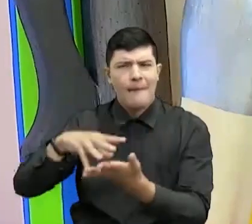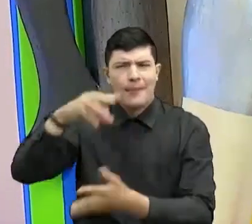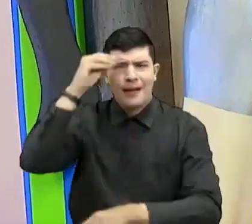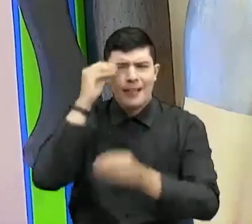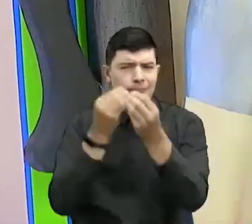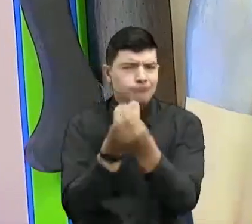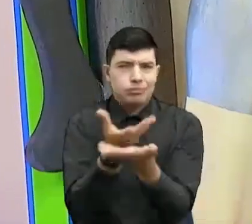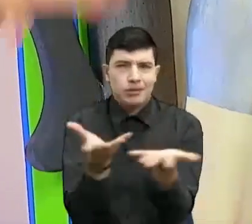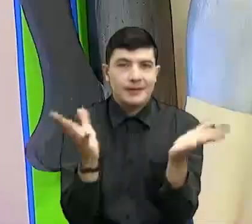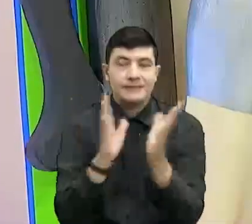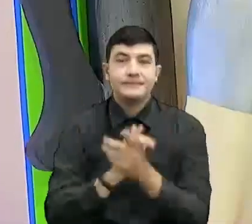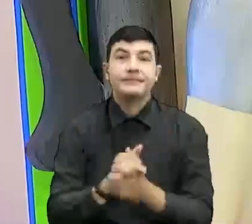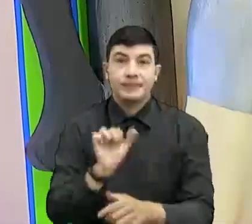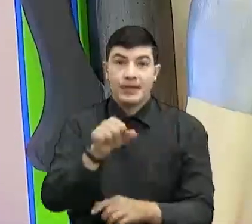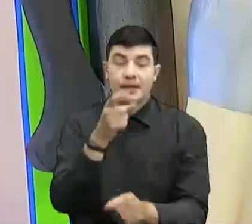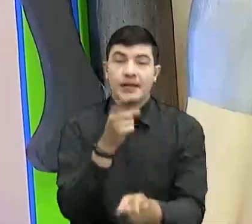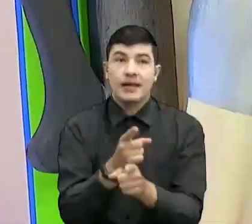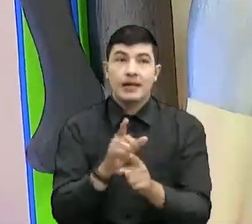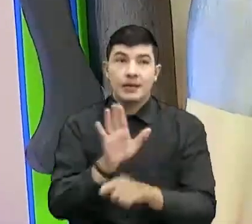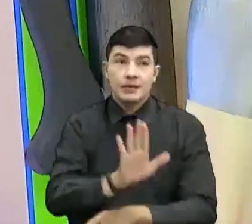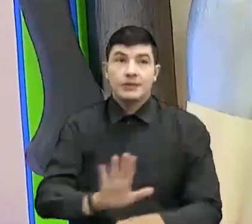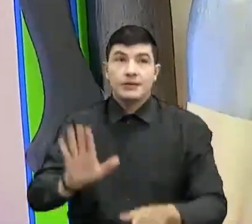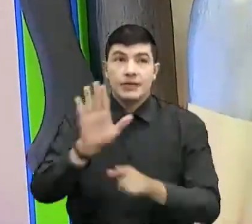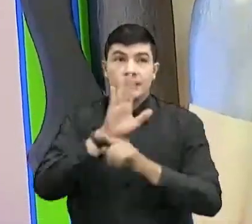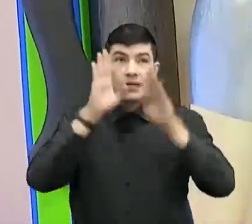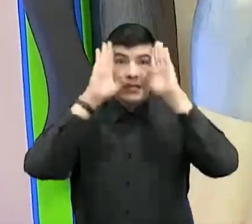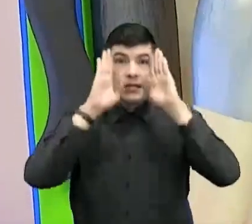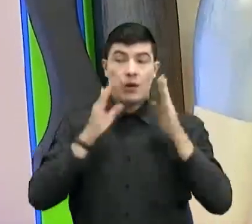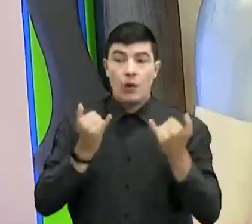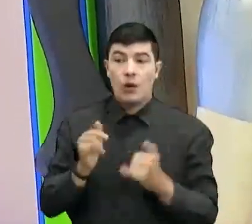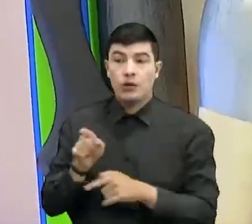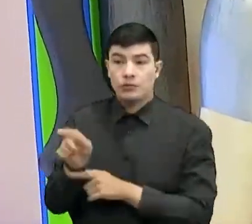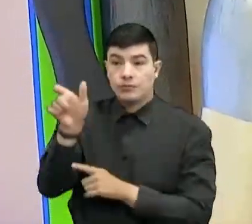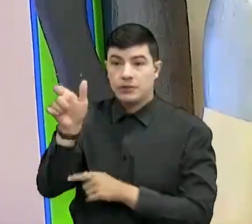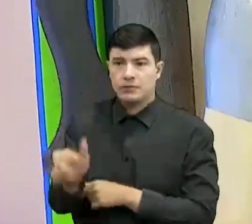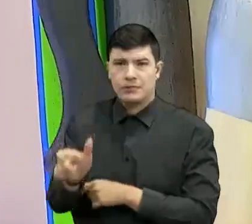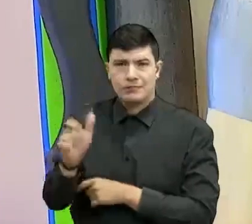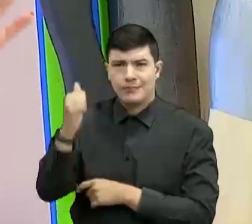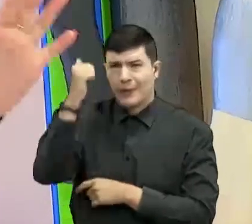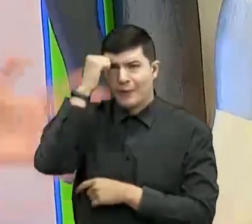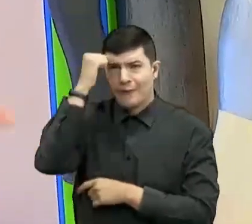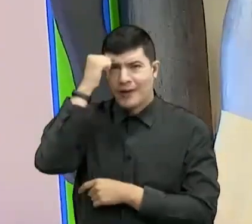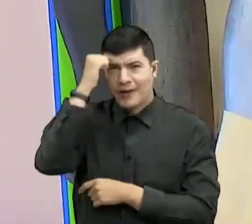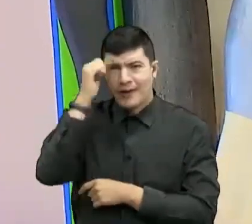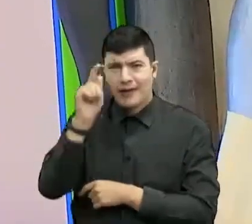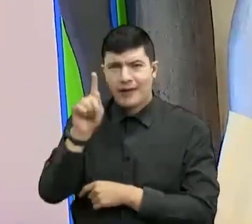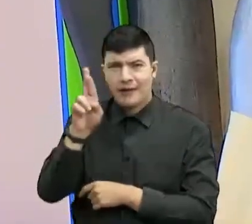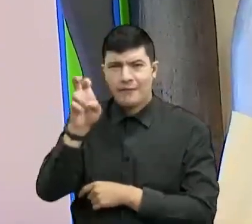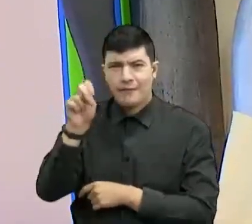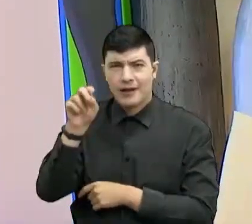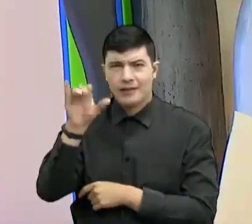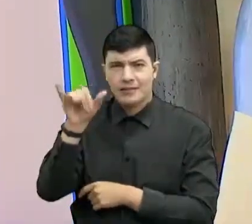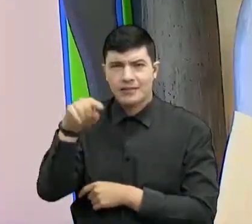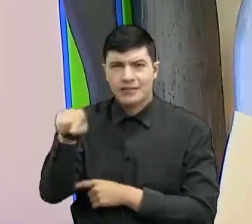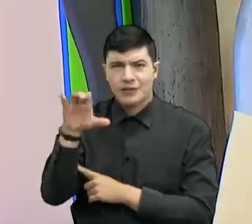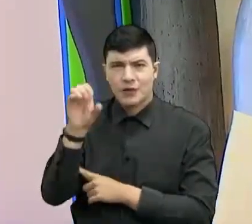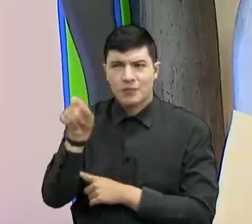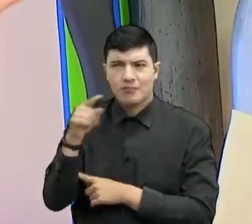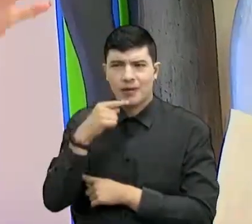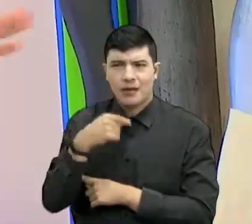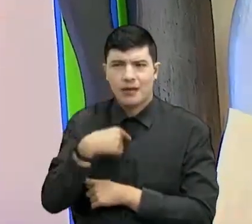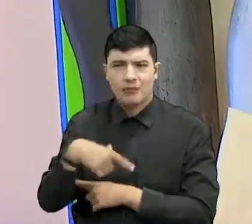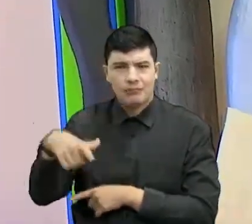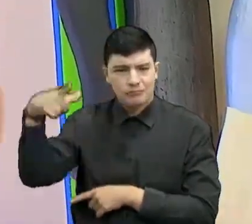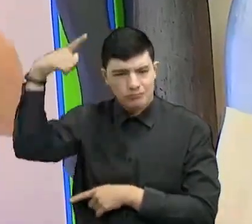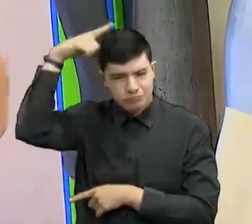Ustedes hoy tienen que estar muy pendientes porque, yo no sé, el profe Francisco me dijo que me colocara esta cosita acá en la cabeza. Yo, la verdad, no sé muy